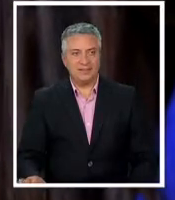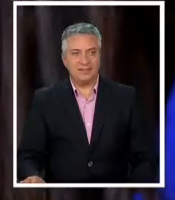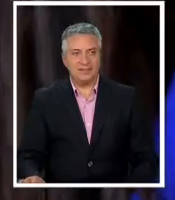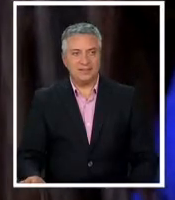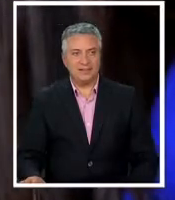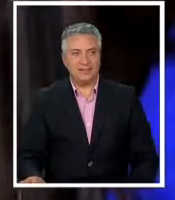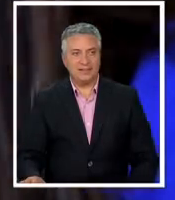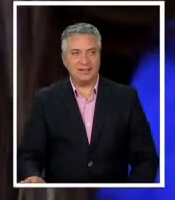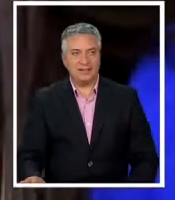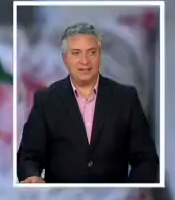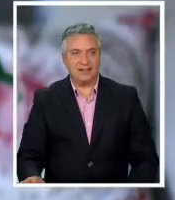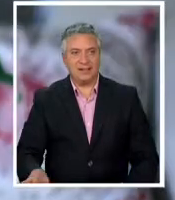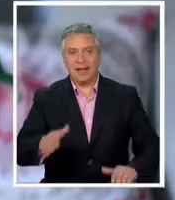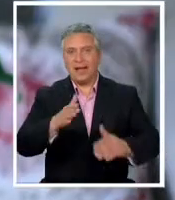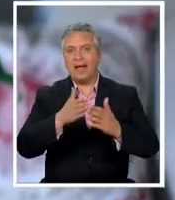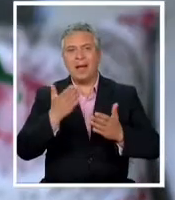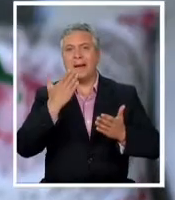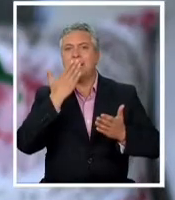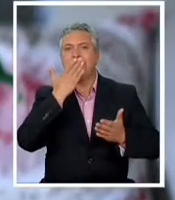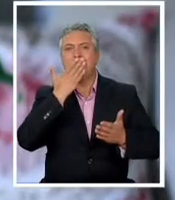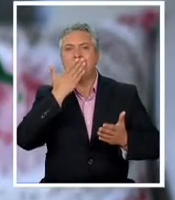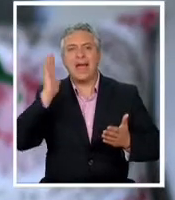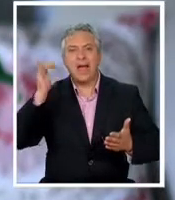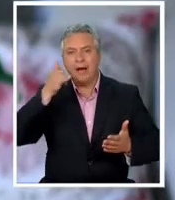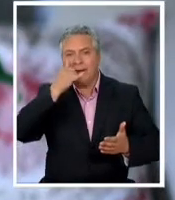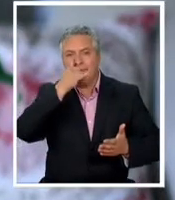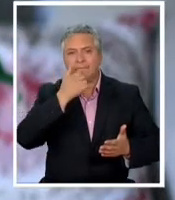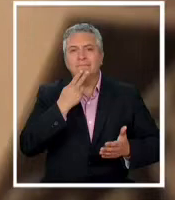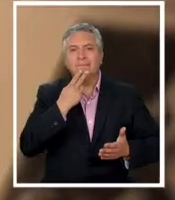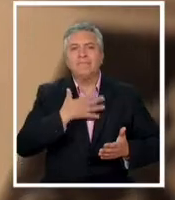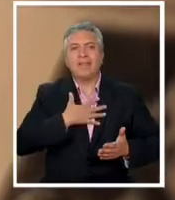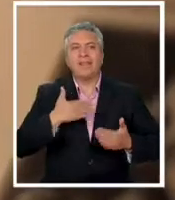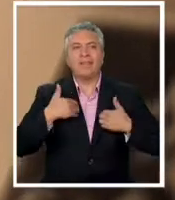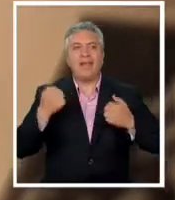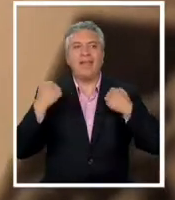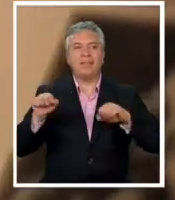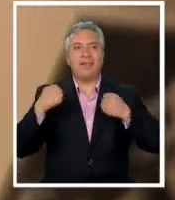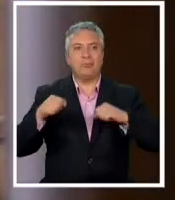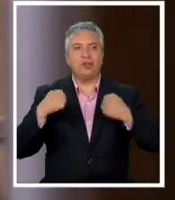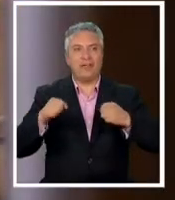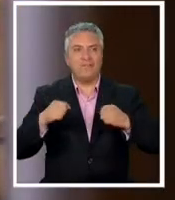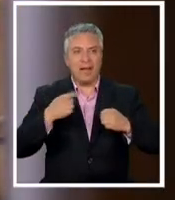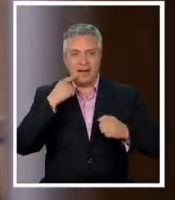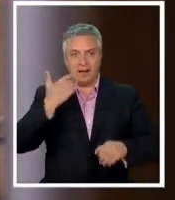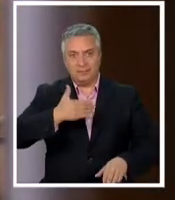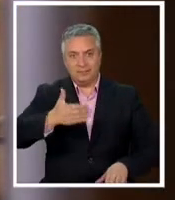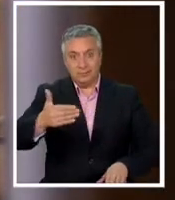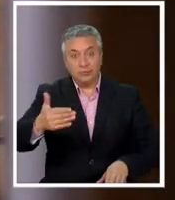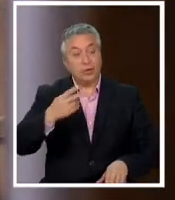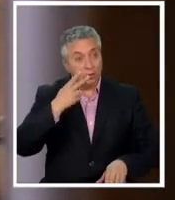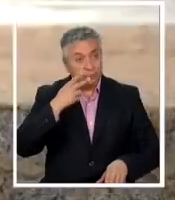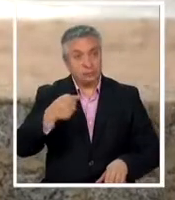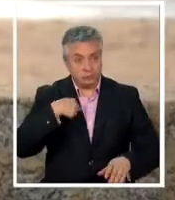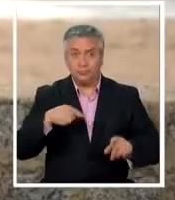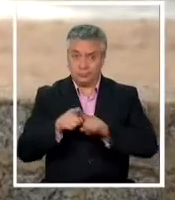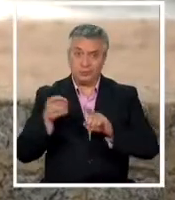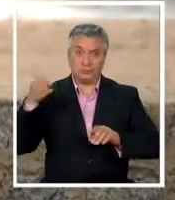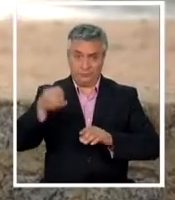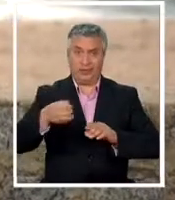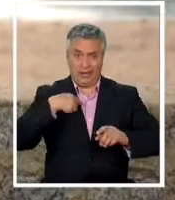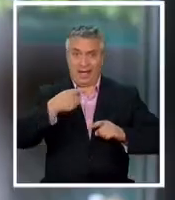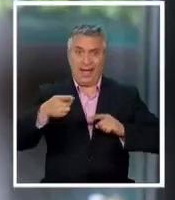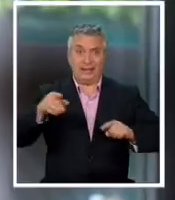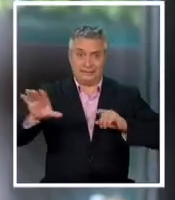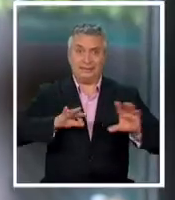¿Quién la mejor etapa de mi vida deportiva? Es una cosa que no me voy a olvidar nunca porque eso es estar en la selección Estoy muy